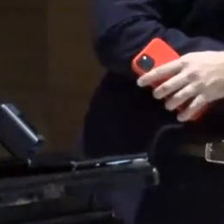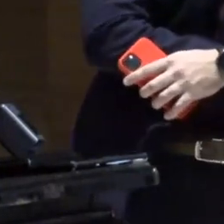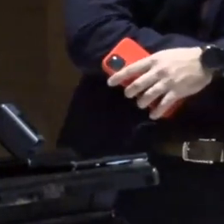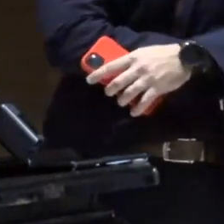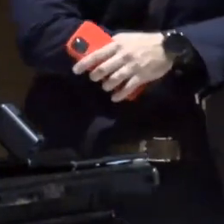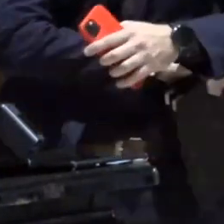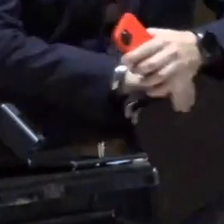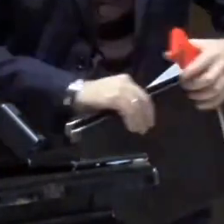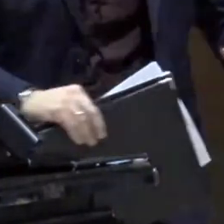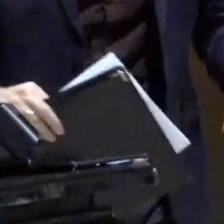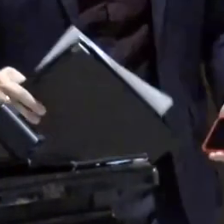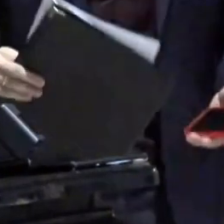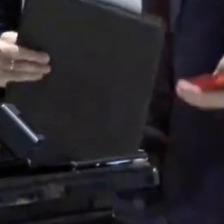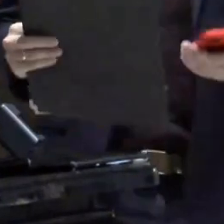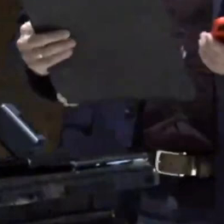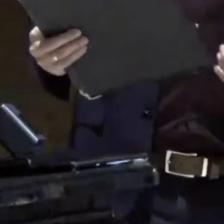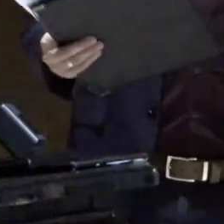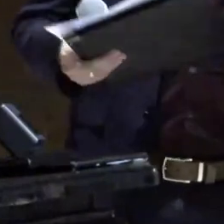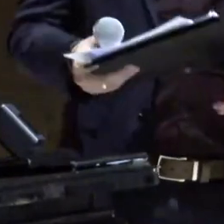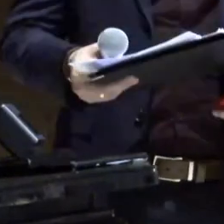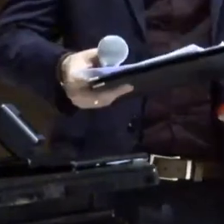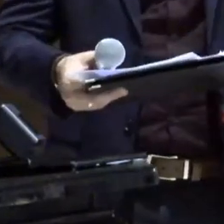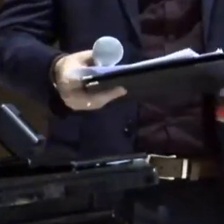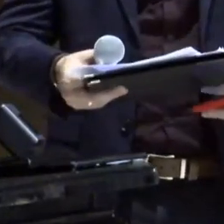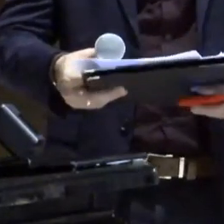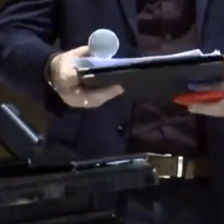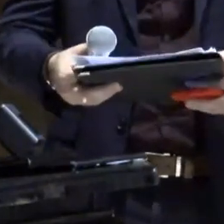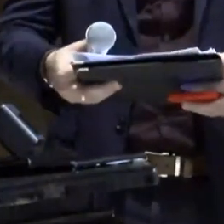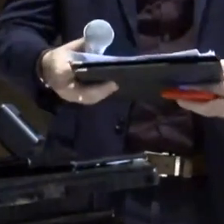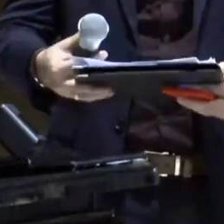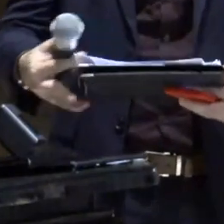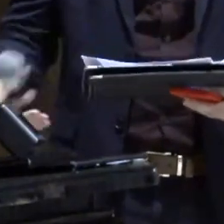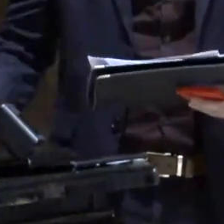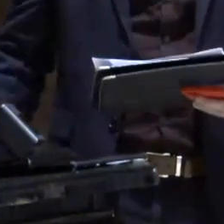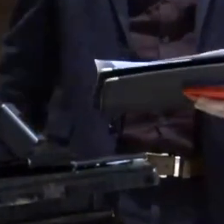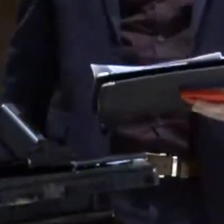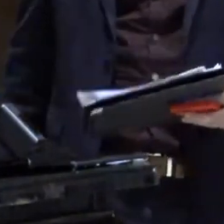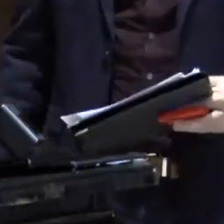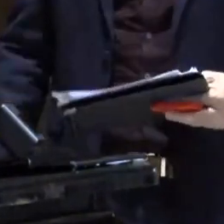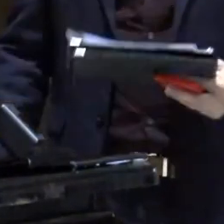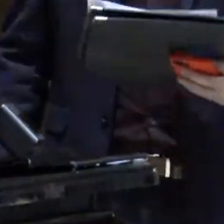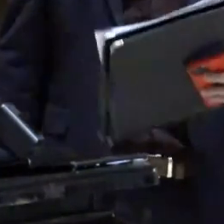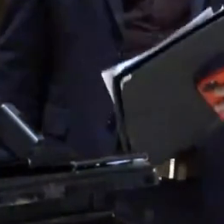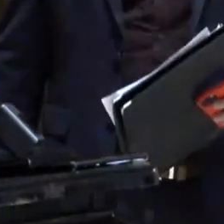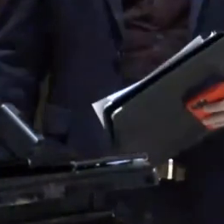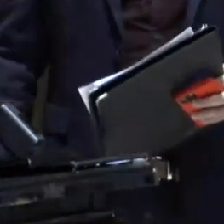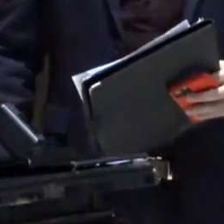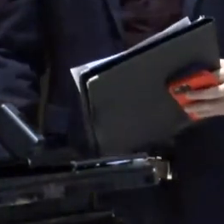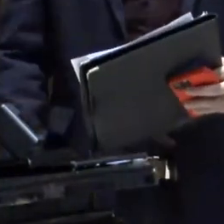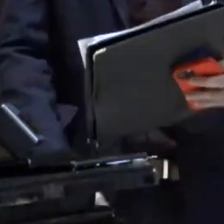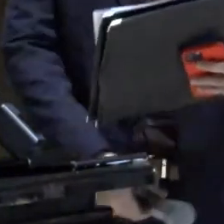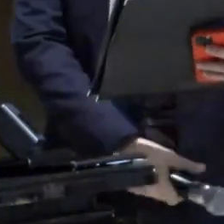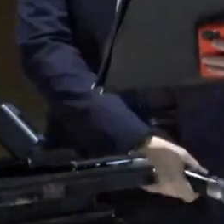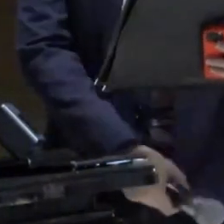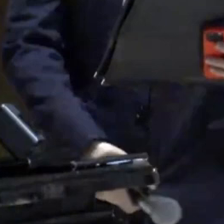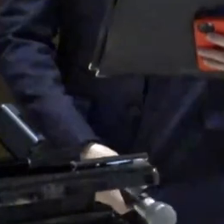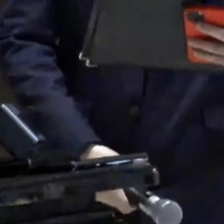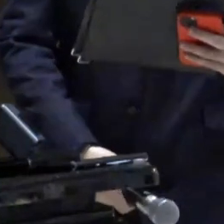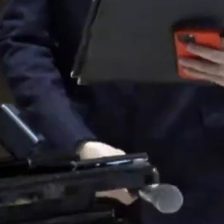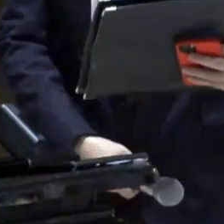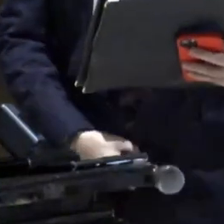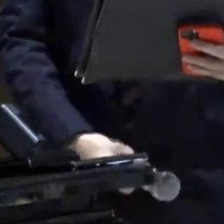proyecto, si no tenemos la ley de ciberseguridad de Costa Rica, la ley de protección de datos, la ley de